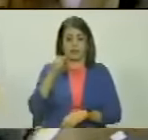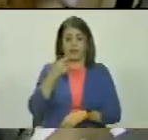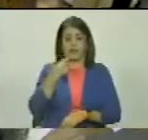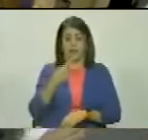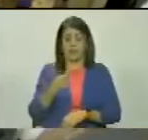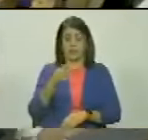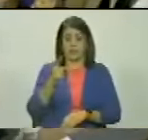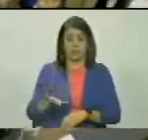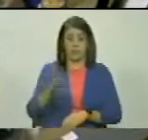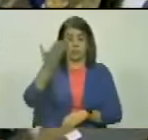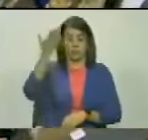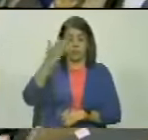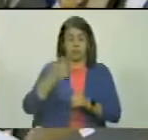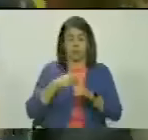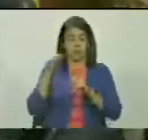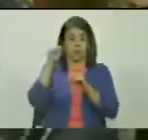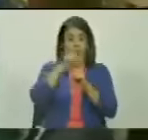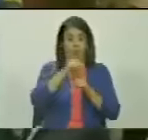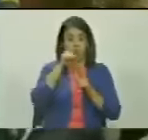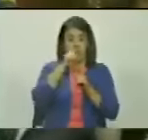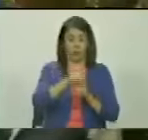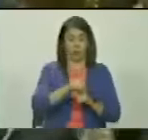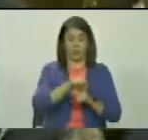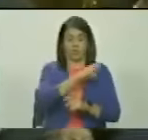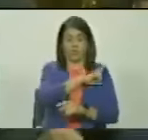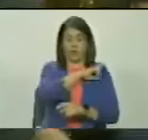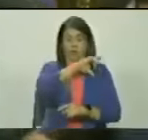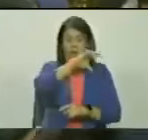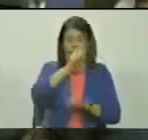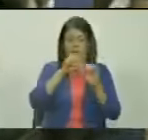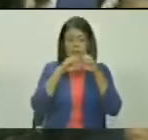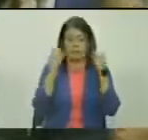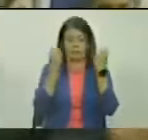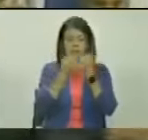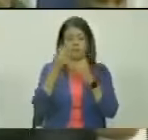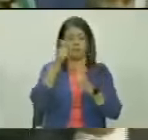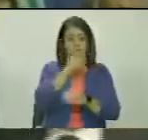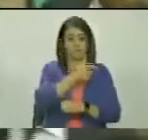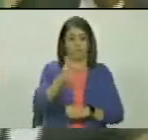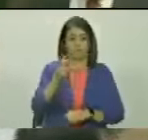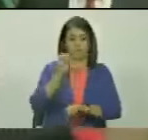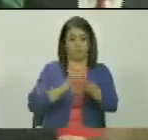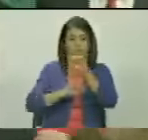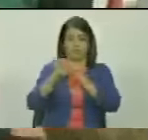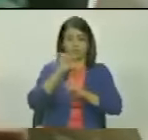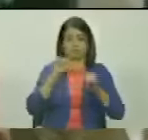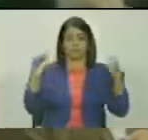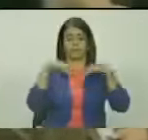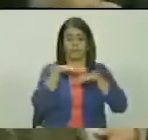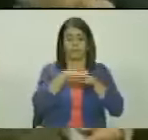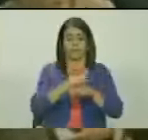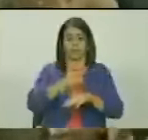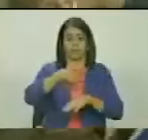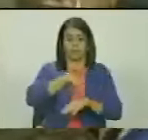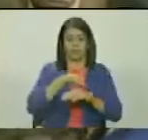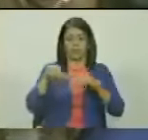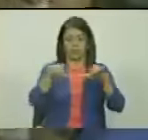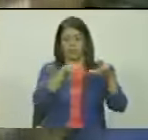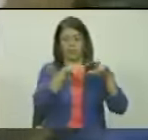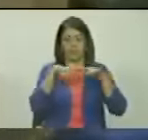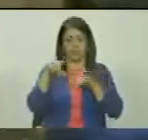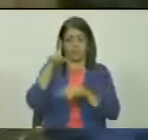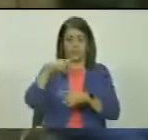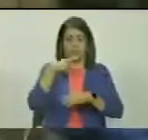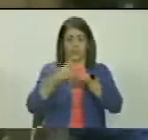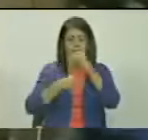quien destacó la lucha del general Domingo Sifontes en la organización del pueblo para la defensa integral de nuestro territorio,